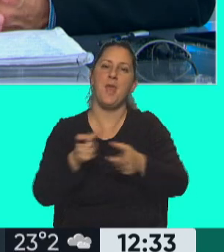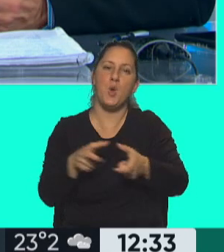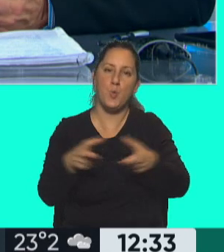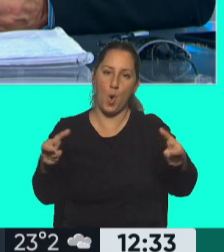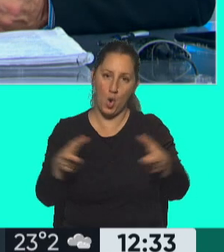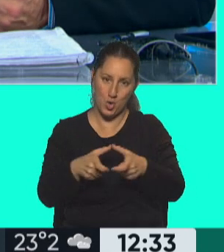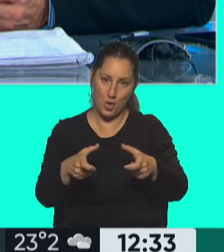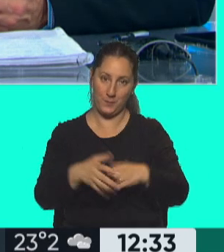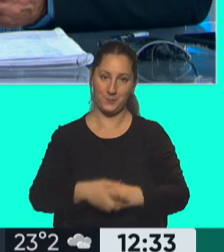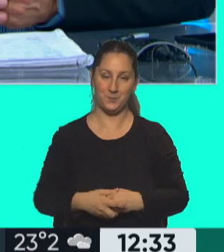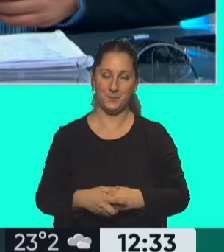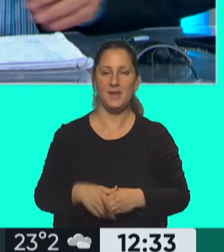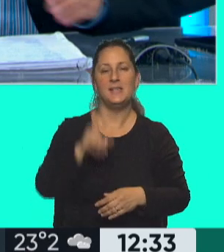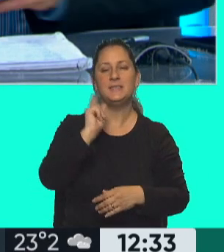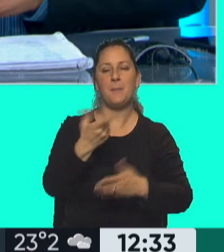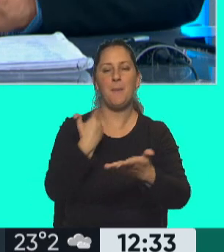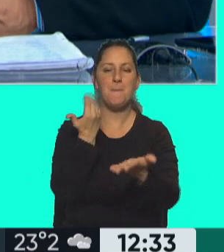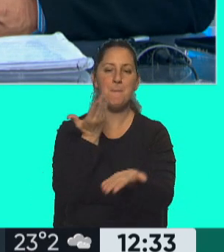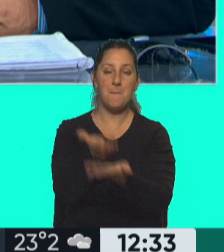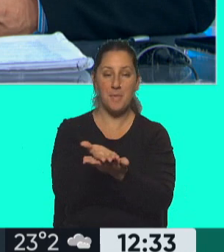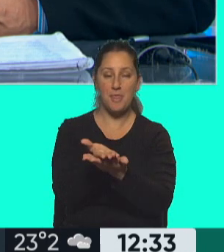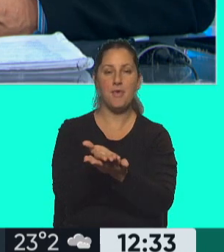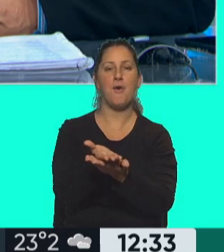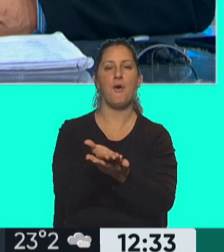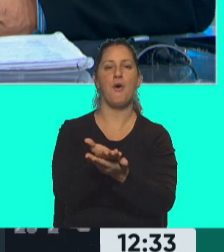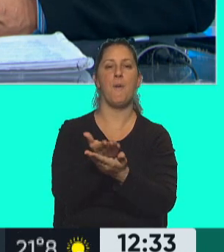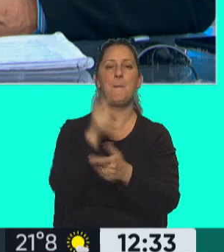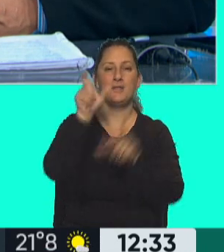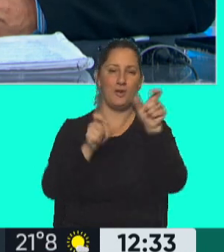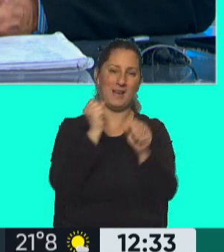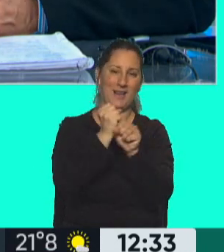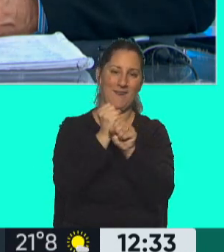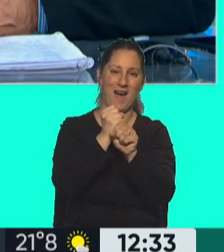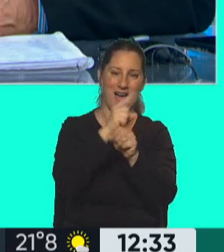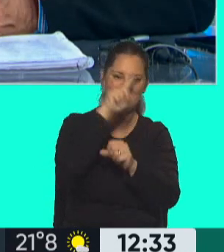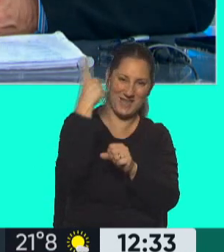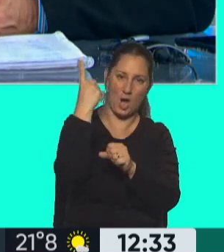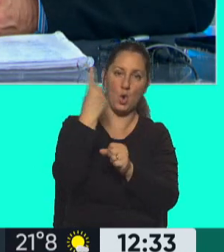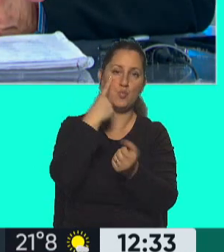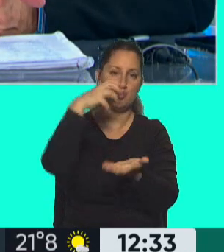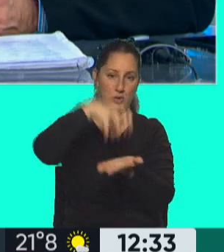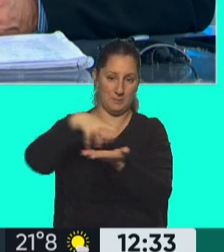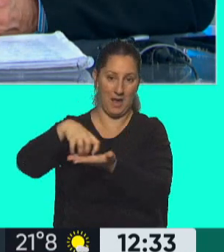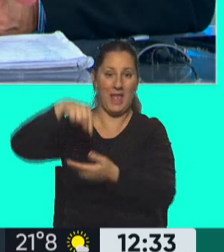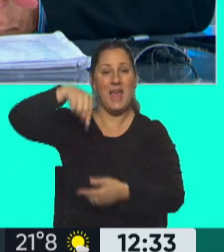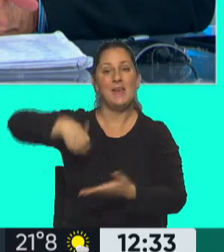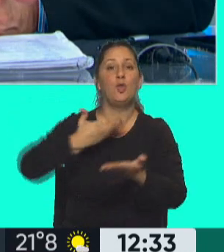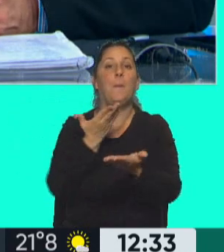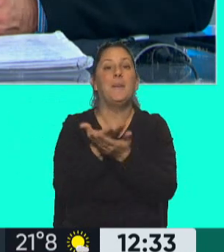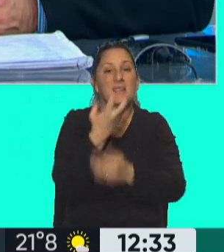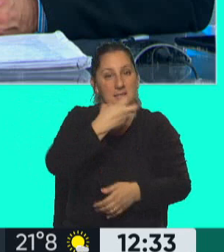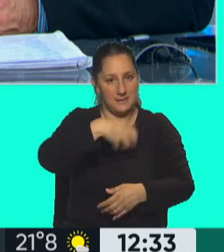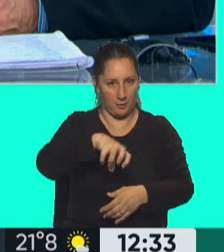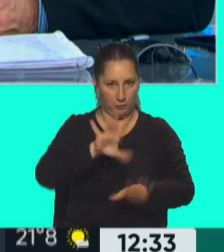también sugirió la posibilidad de que alcance a estatales y municipales. Ahora, esto es lo que pide este sector.